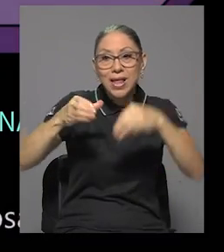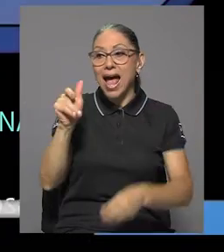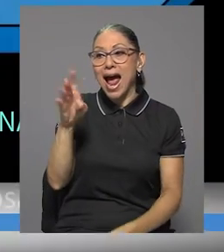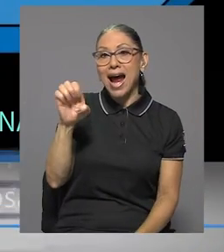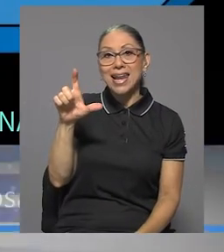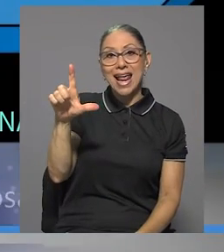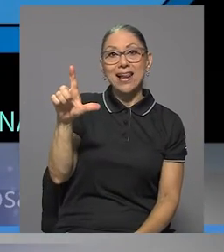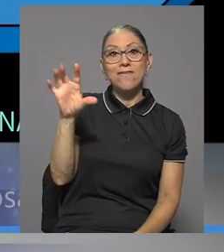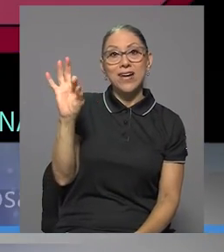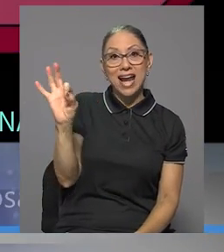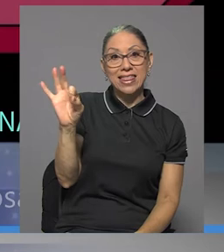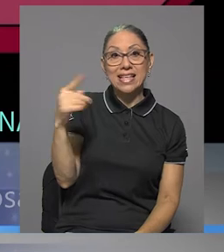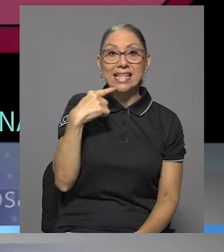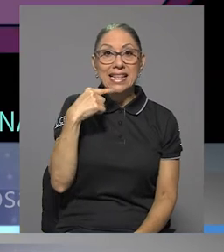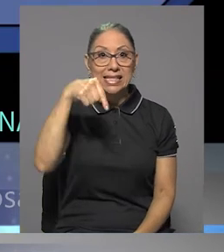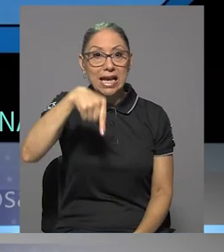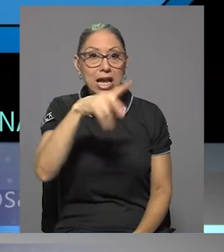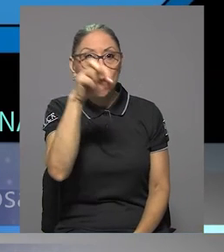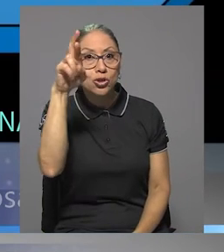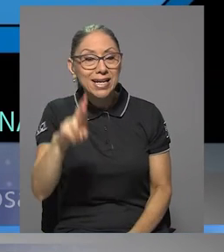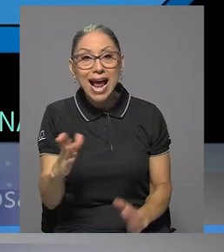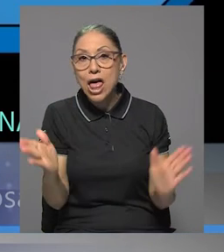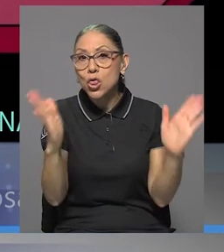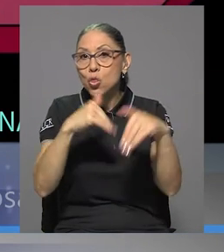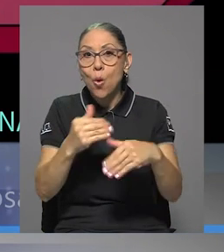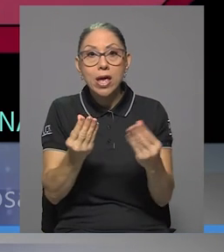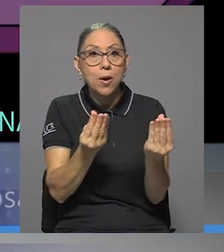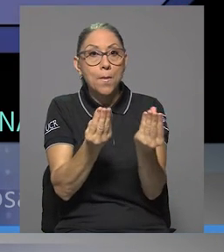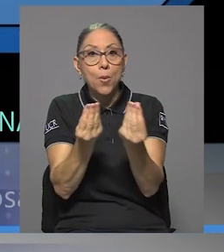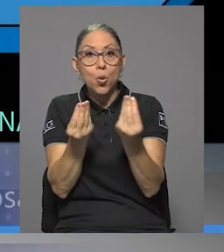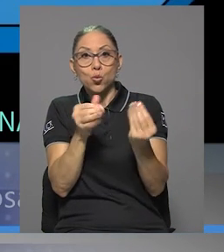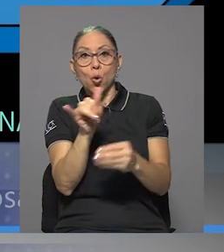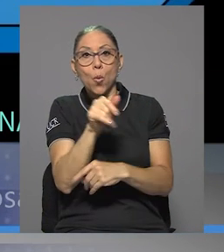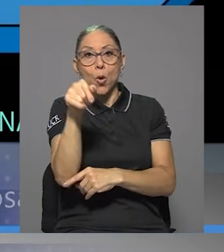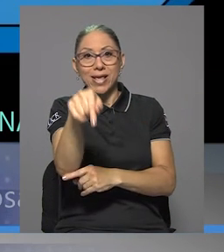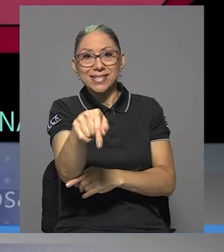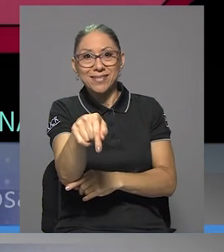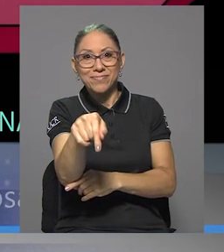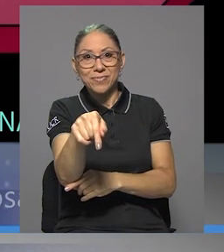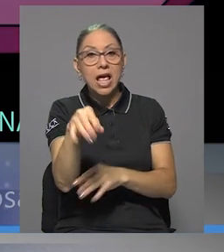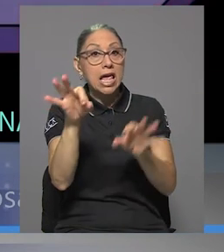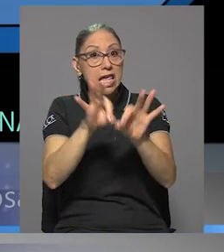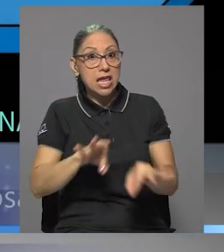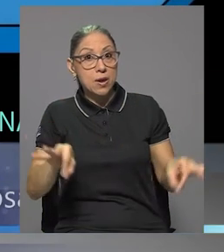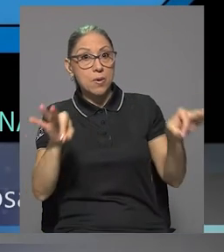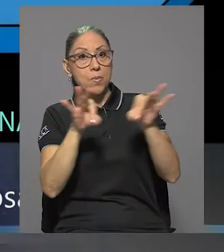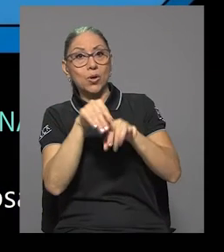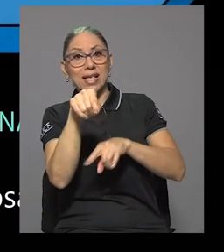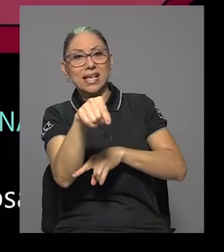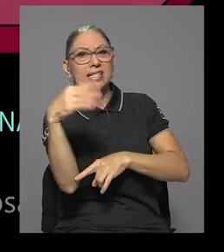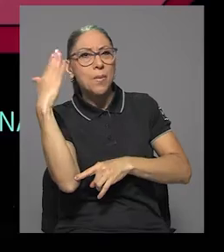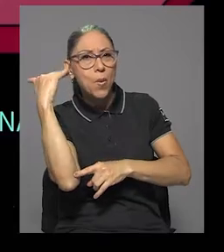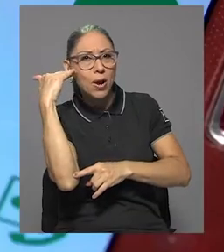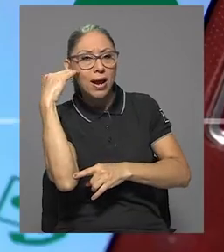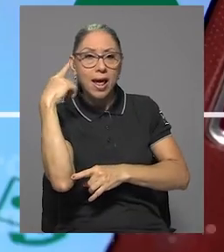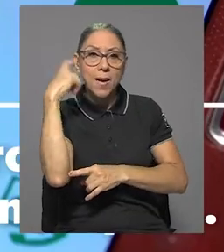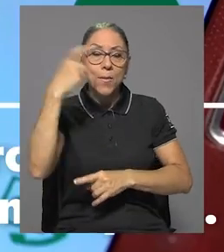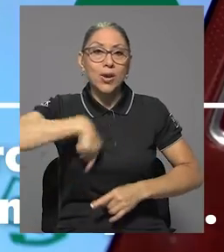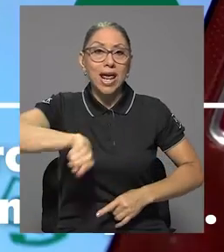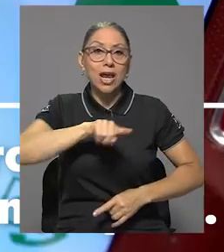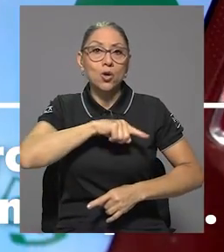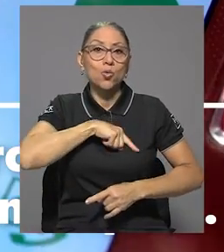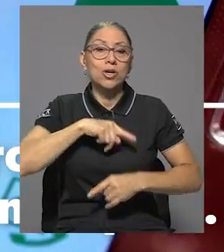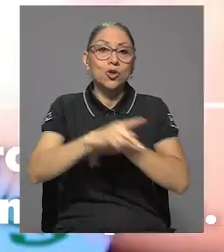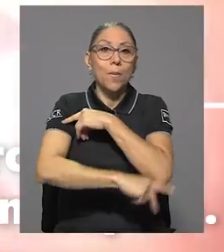Ariel Fernández, en Costa Rica no existe un producto como este y la importancia de él radica en que en nuestro país